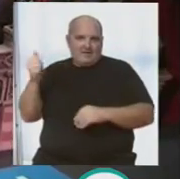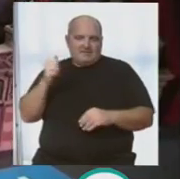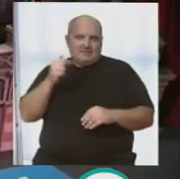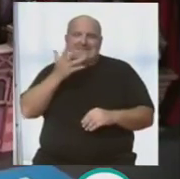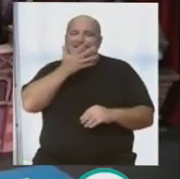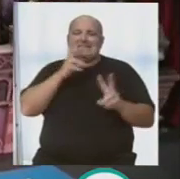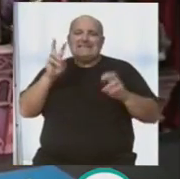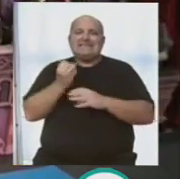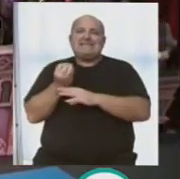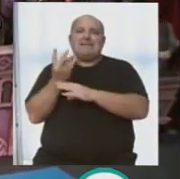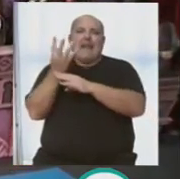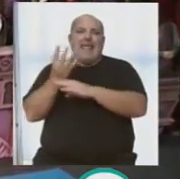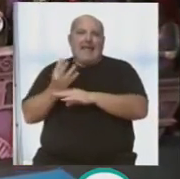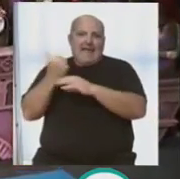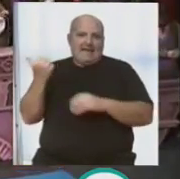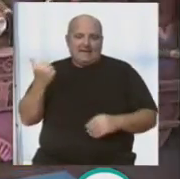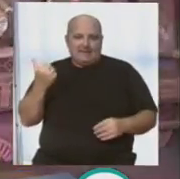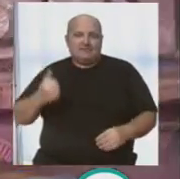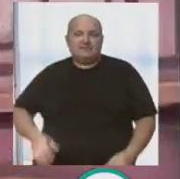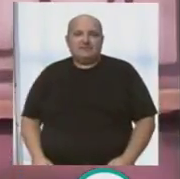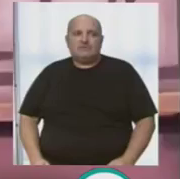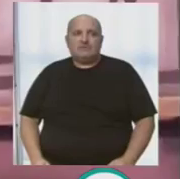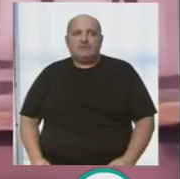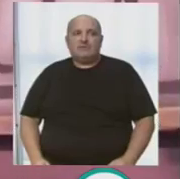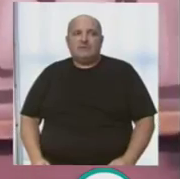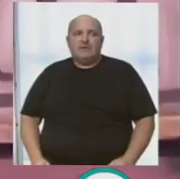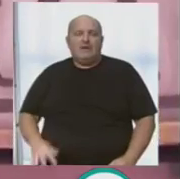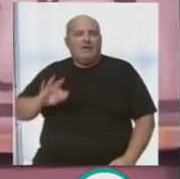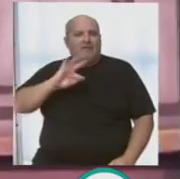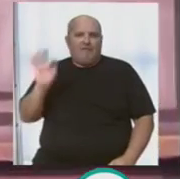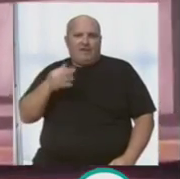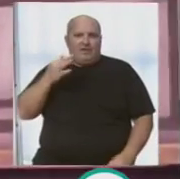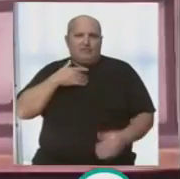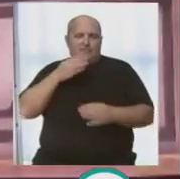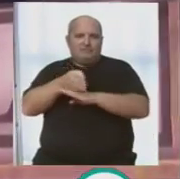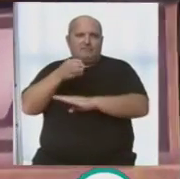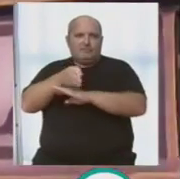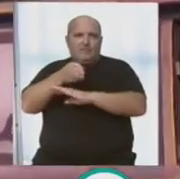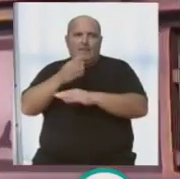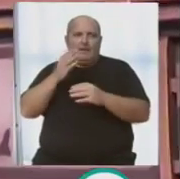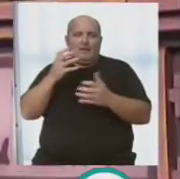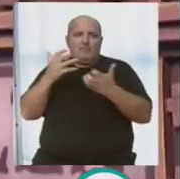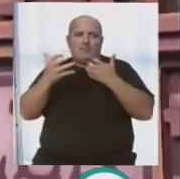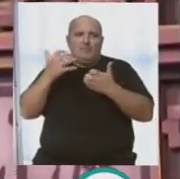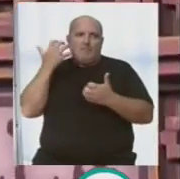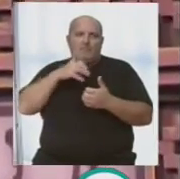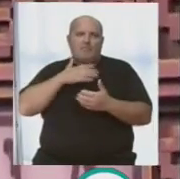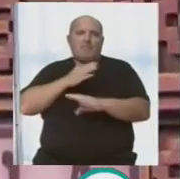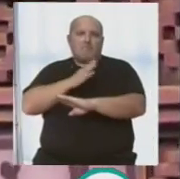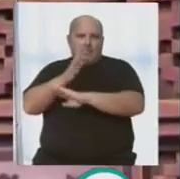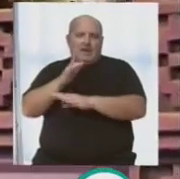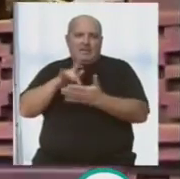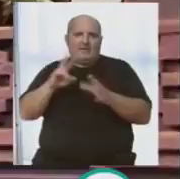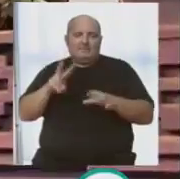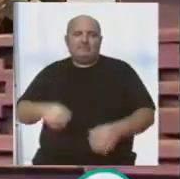asociado a Félix Pastrana, y además de eso es que es un coro que siempre está ahí, siempre es uno de los emblemáticos y los que tiene como